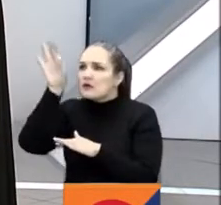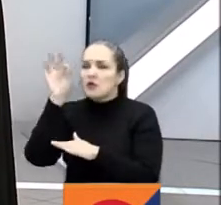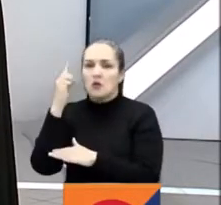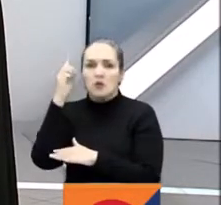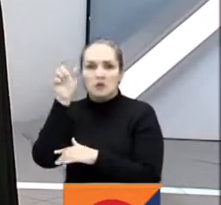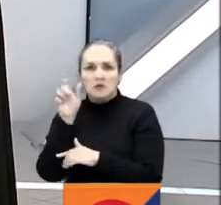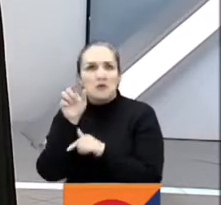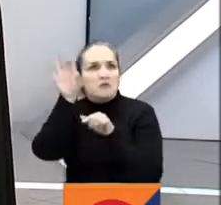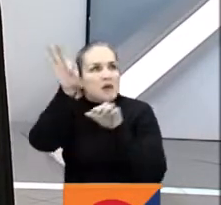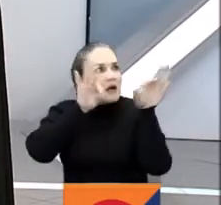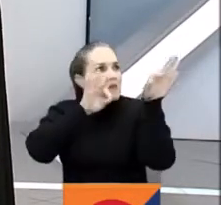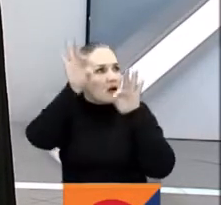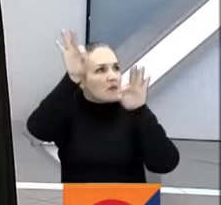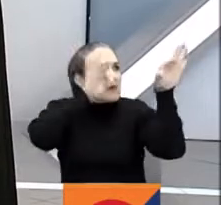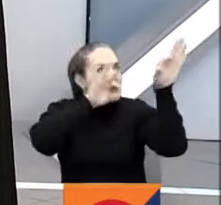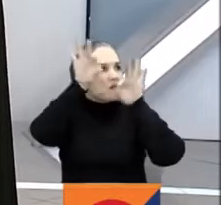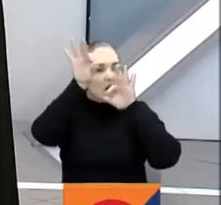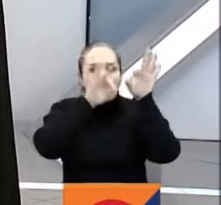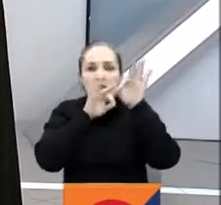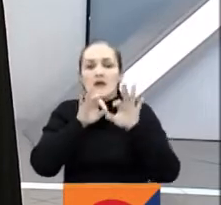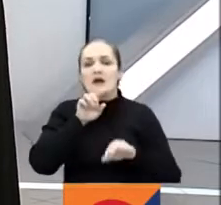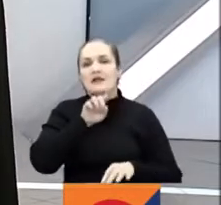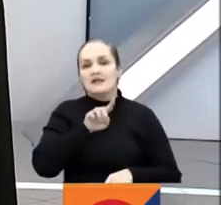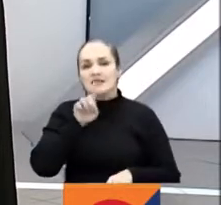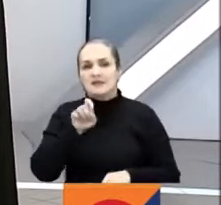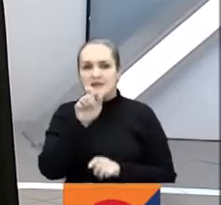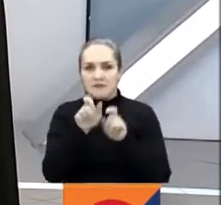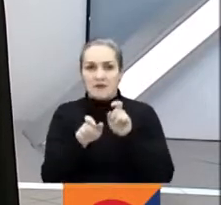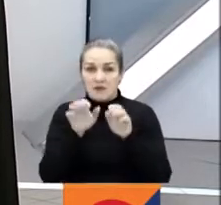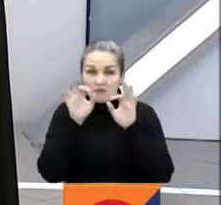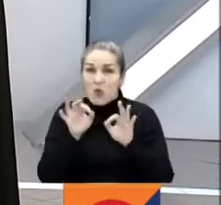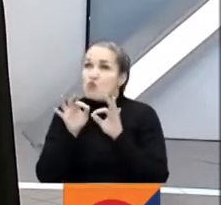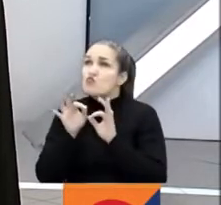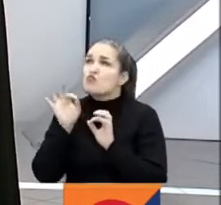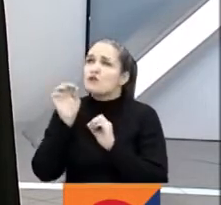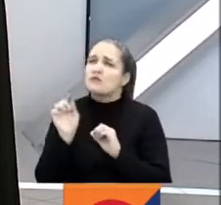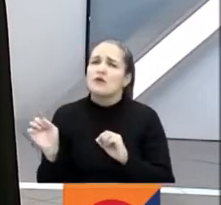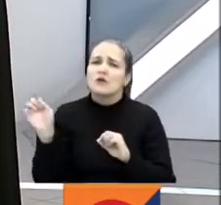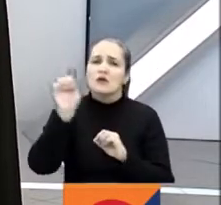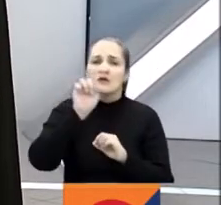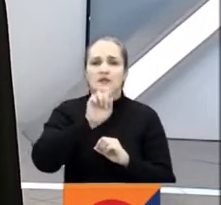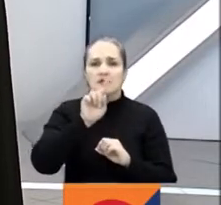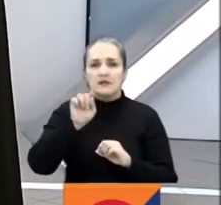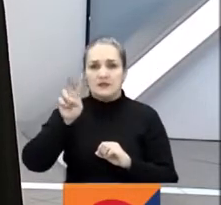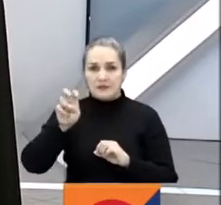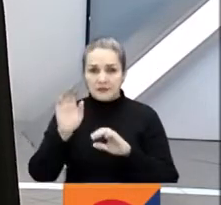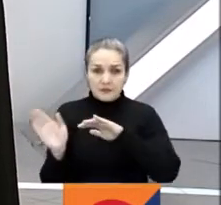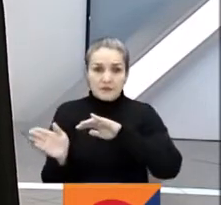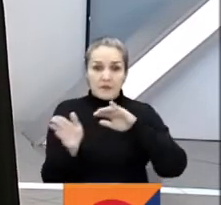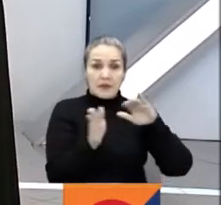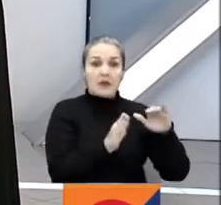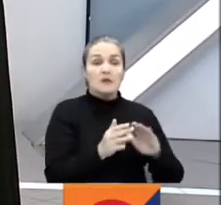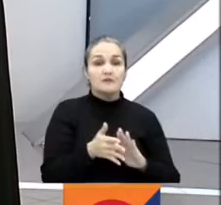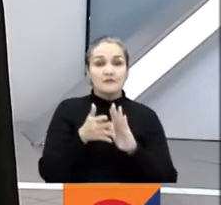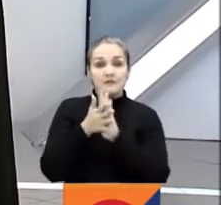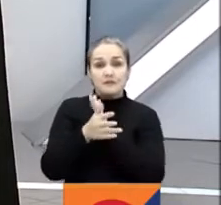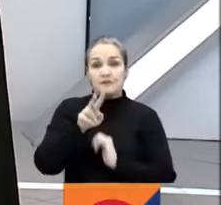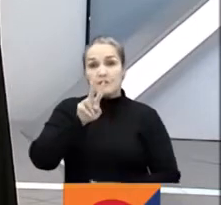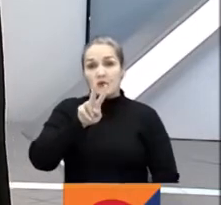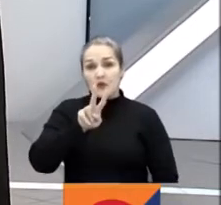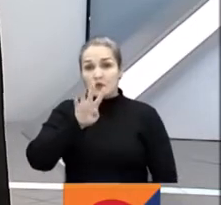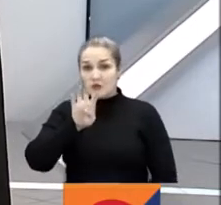167 municipios. Y otro dato importante es que de los 294 congresistas,